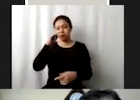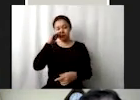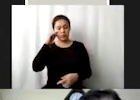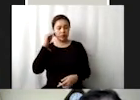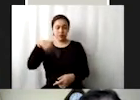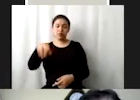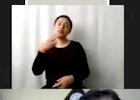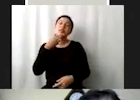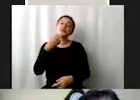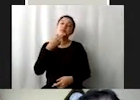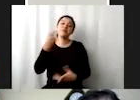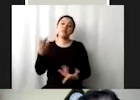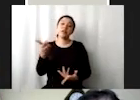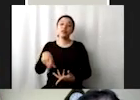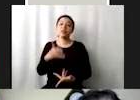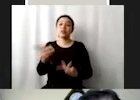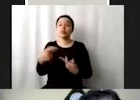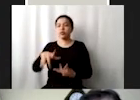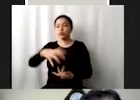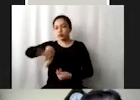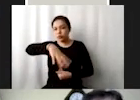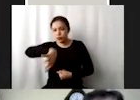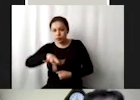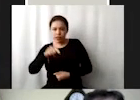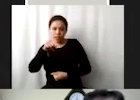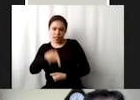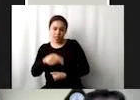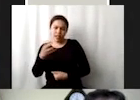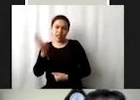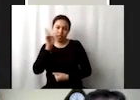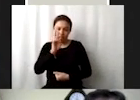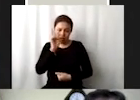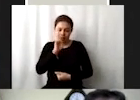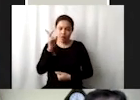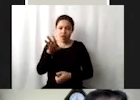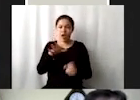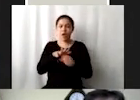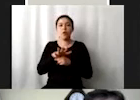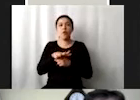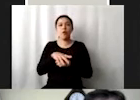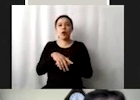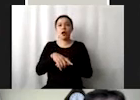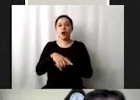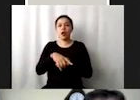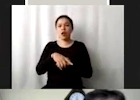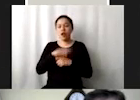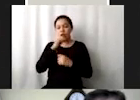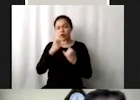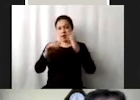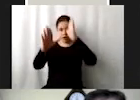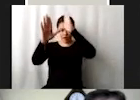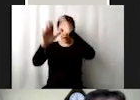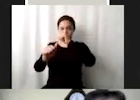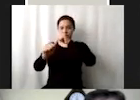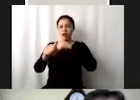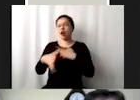utilicen hagan sus propias búsquedas por acá vean con qué se relaciona miren está también el acuerdo de Escazú está